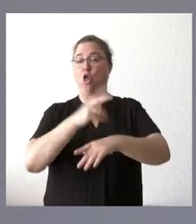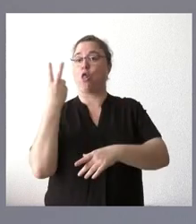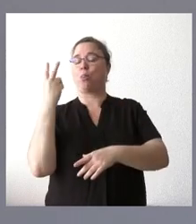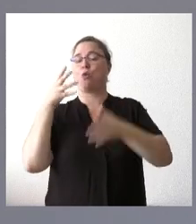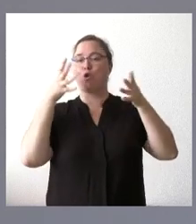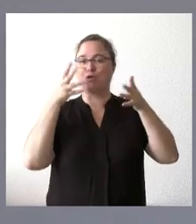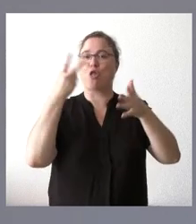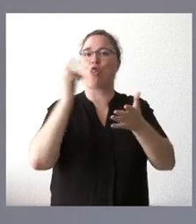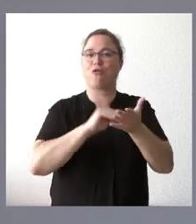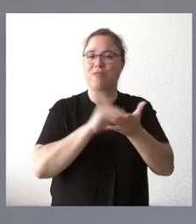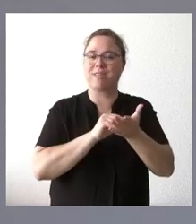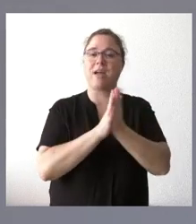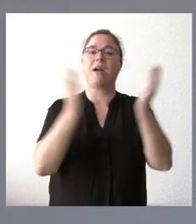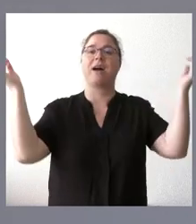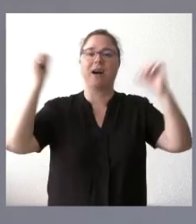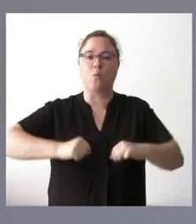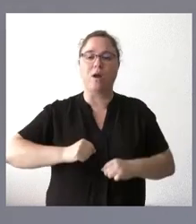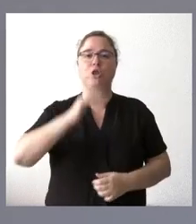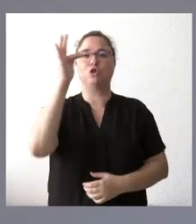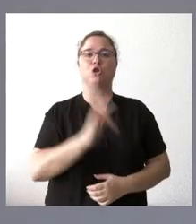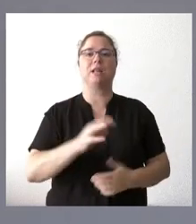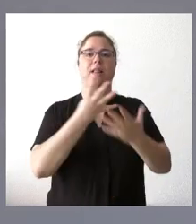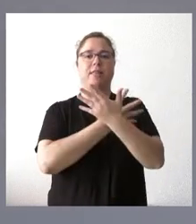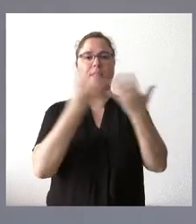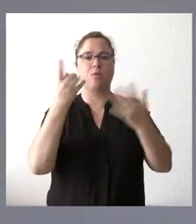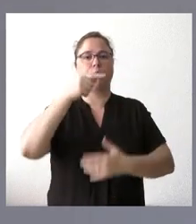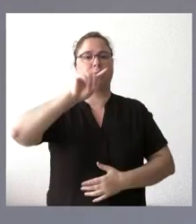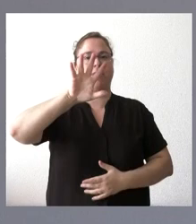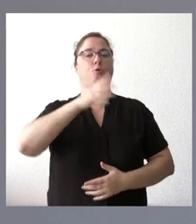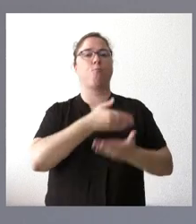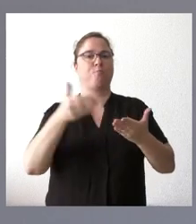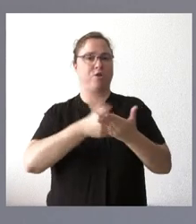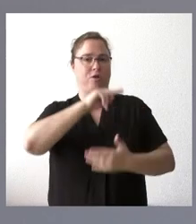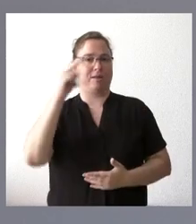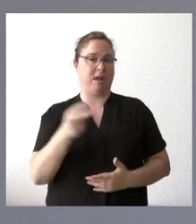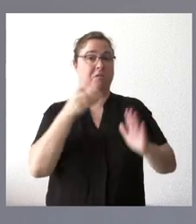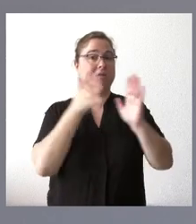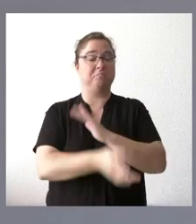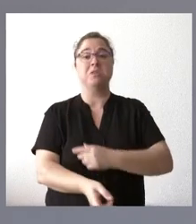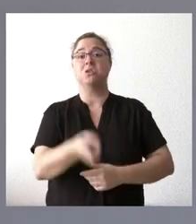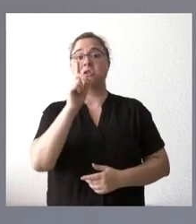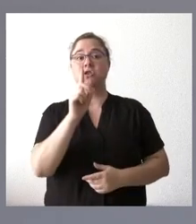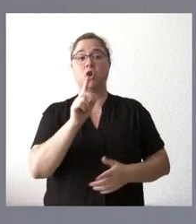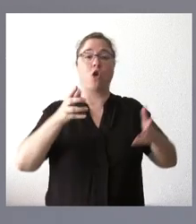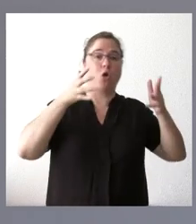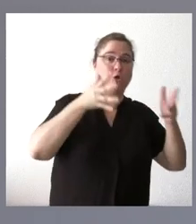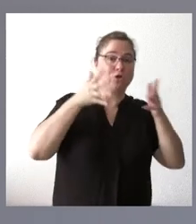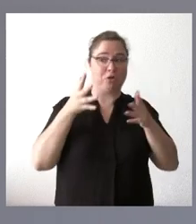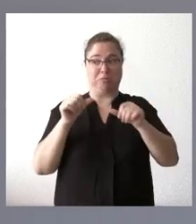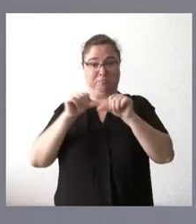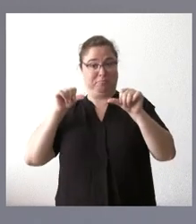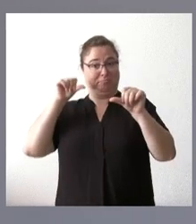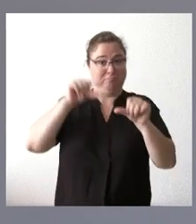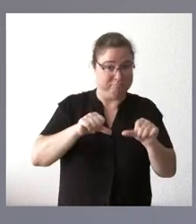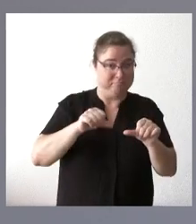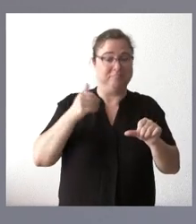asignado por un importe de 19,5 millones de euros, lo que significa que en solo dos consejos de Gobierno hemos prácticamente